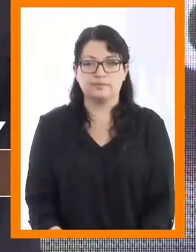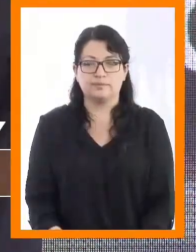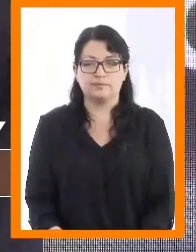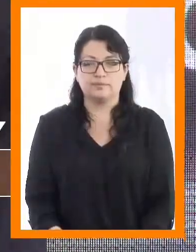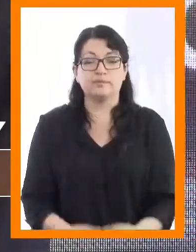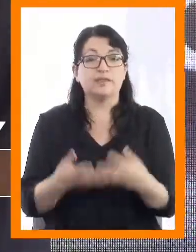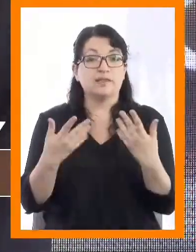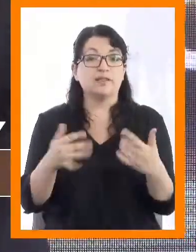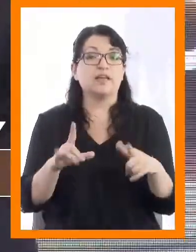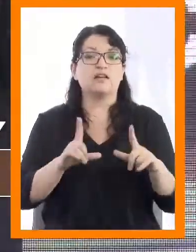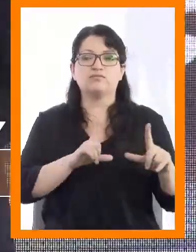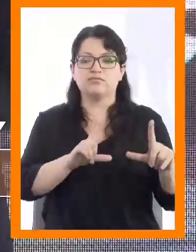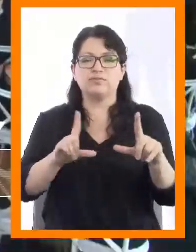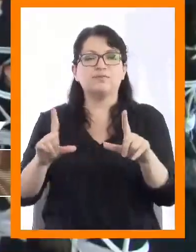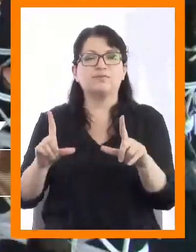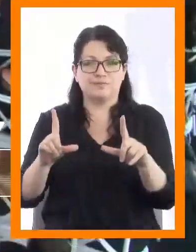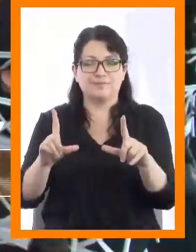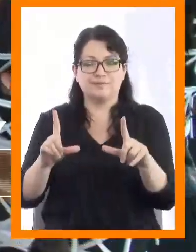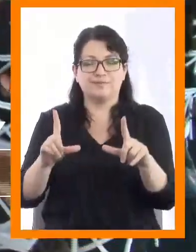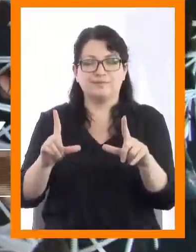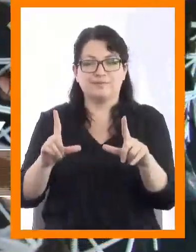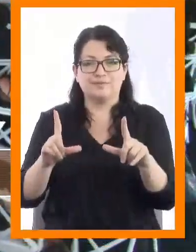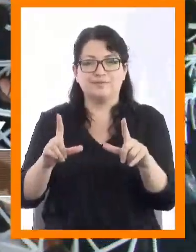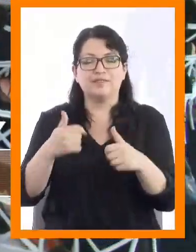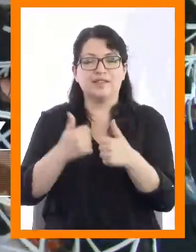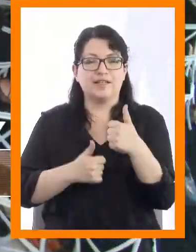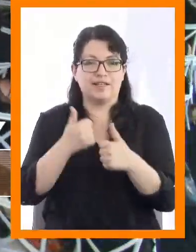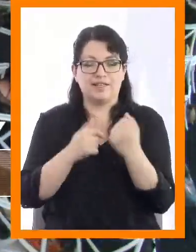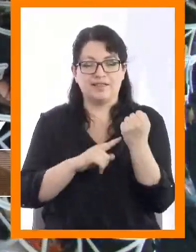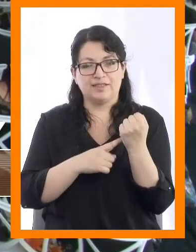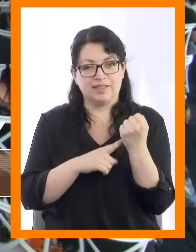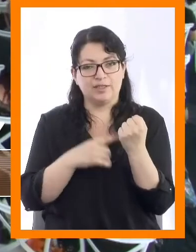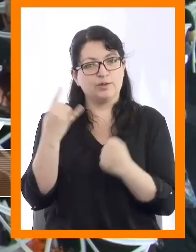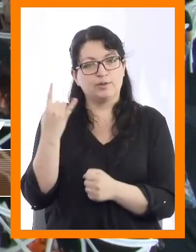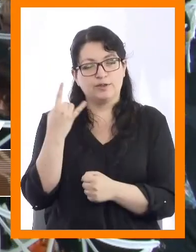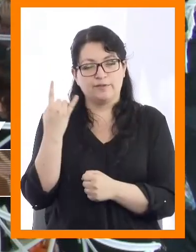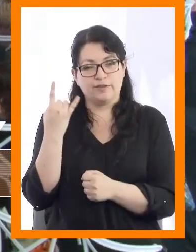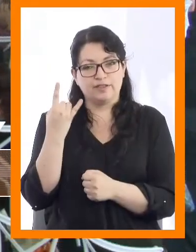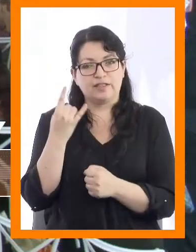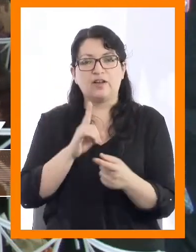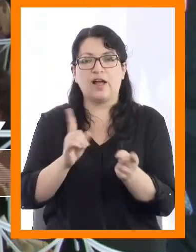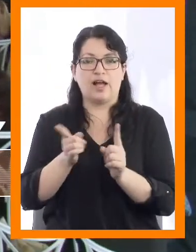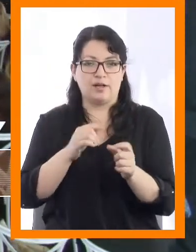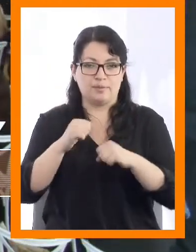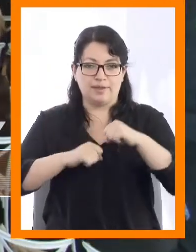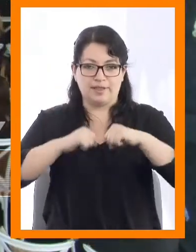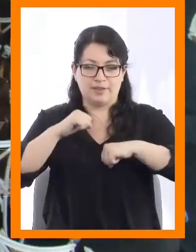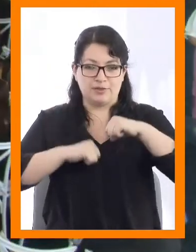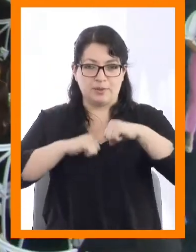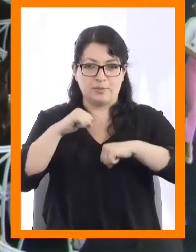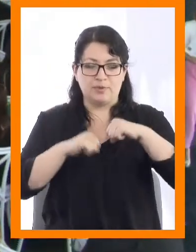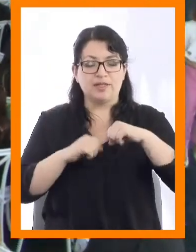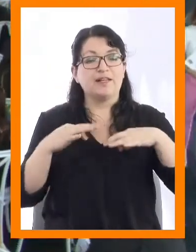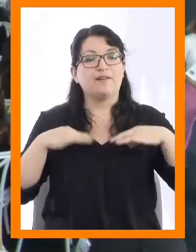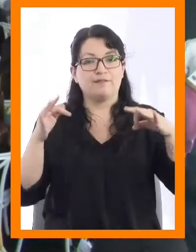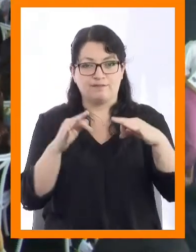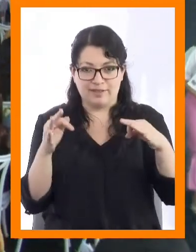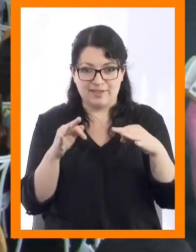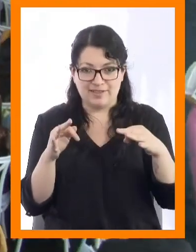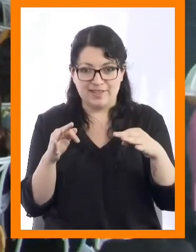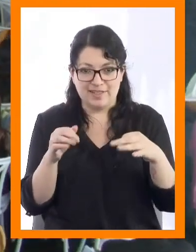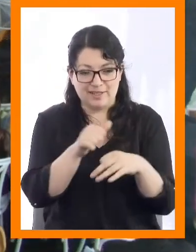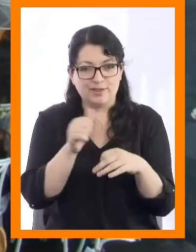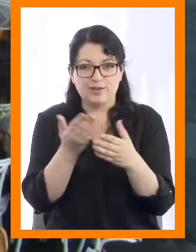Ha sido la entrega de los diplomas de la carrera de técnico de nivel superior en administración de empresas. Felicitaciones